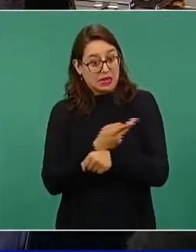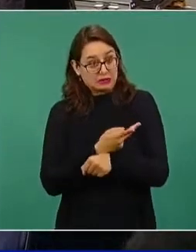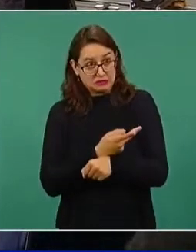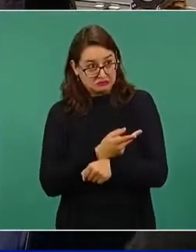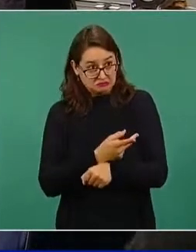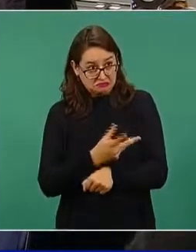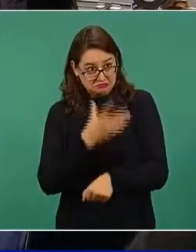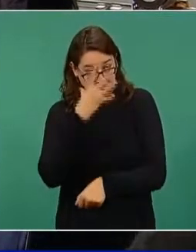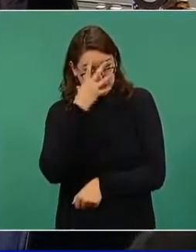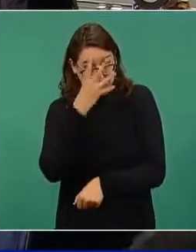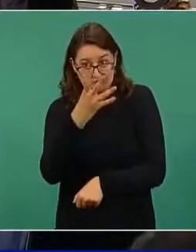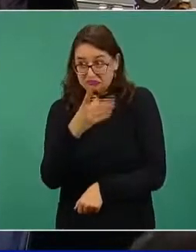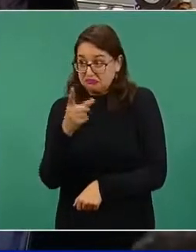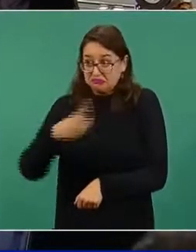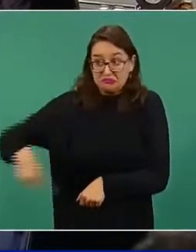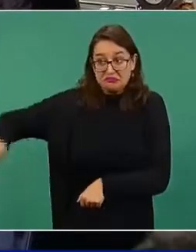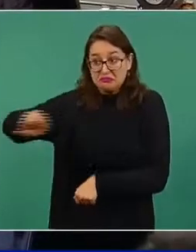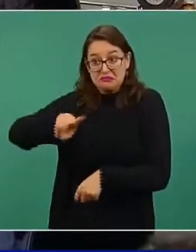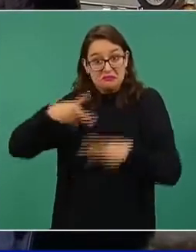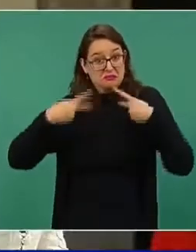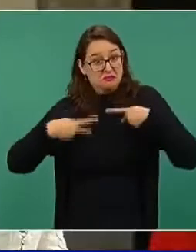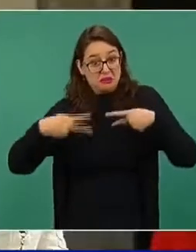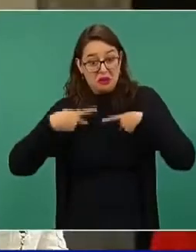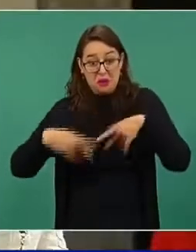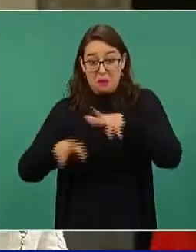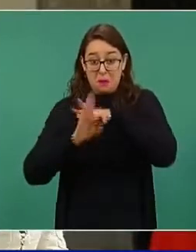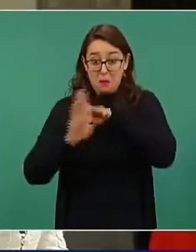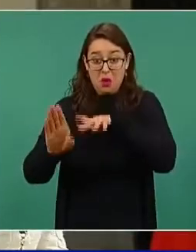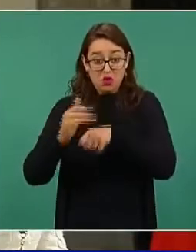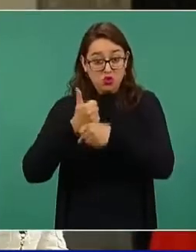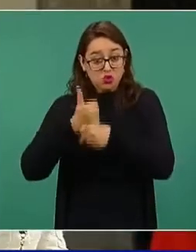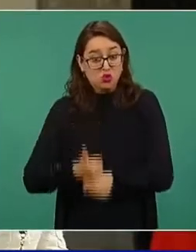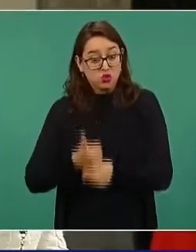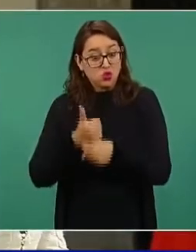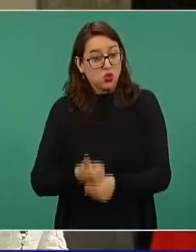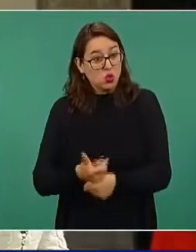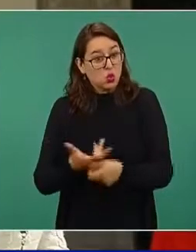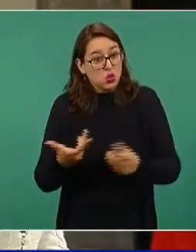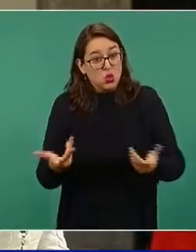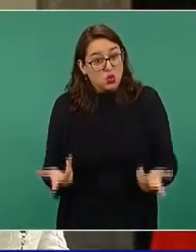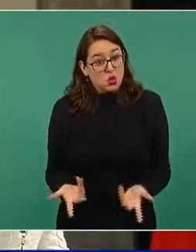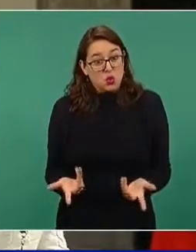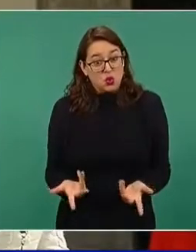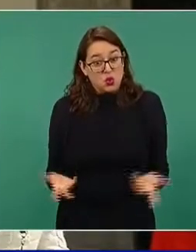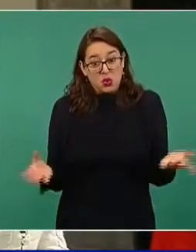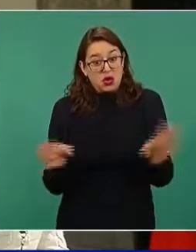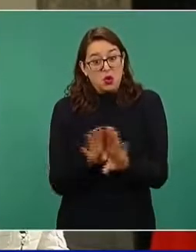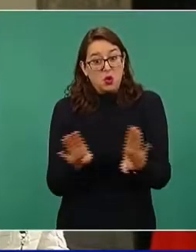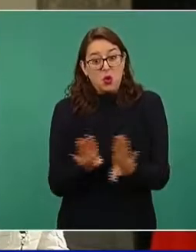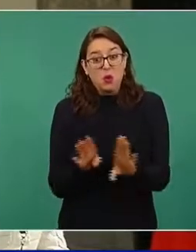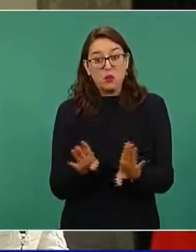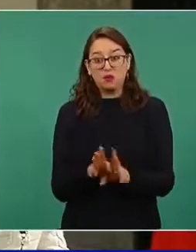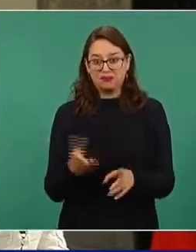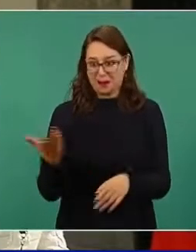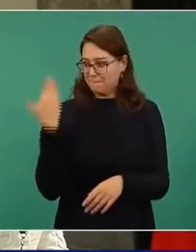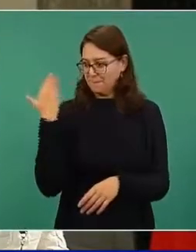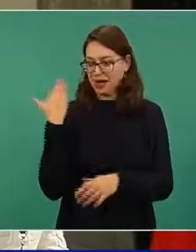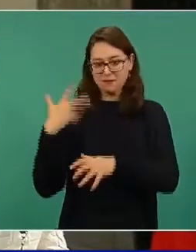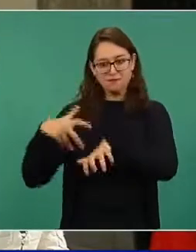situación desesperante de los migrantes, especialmente recién vistos en la caravana